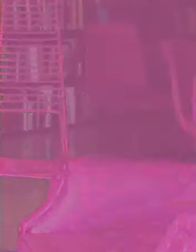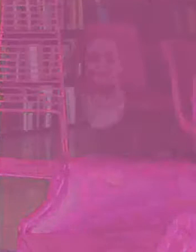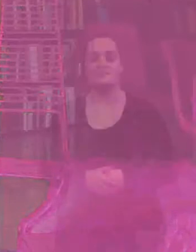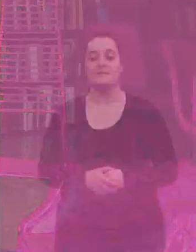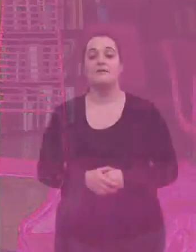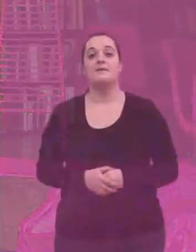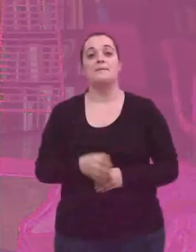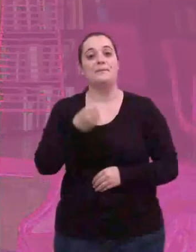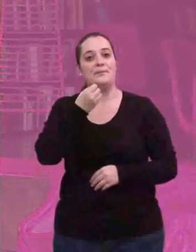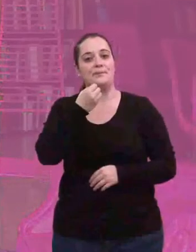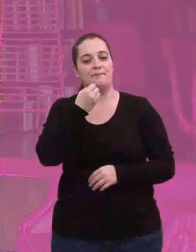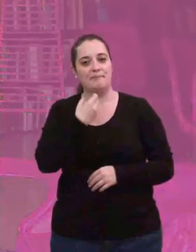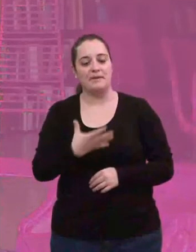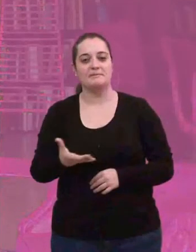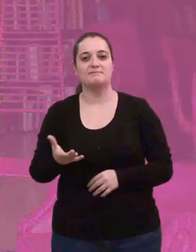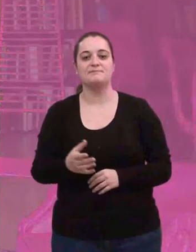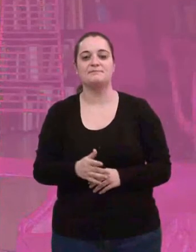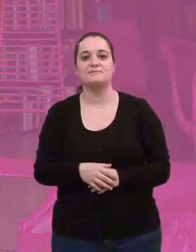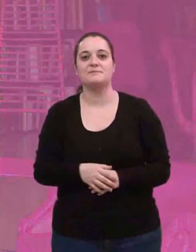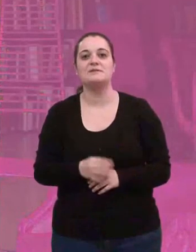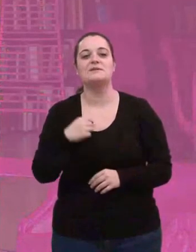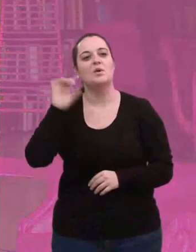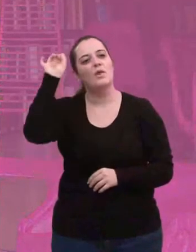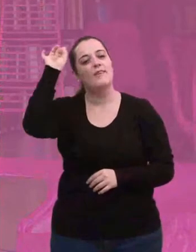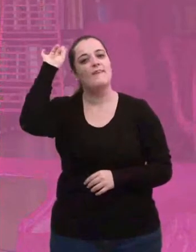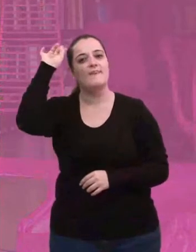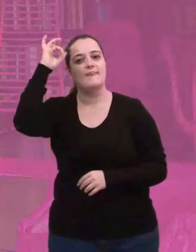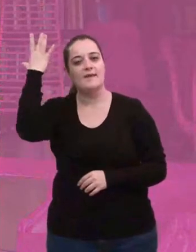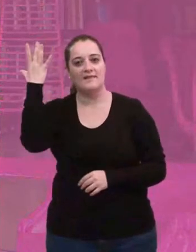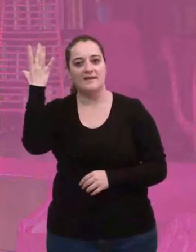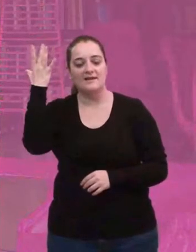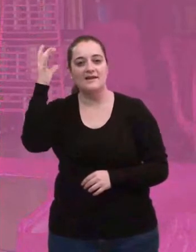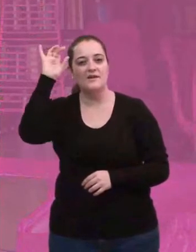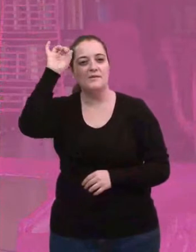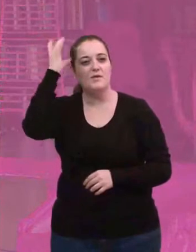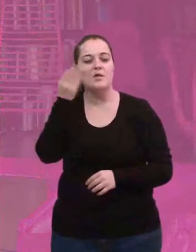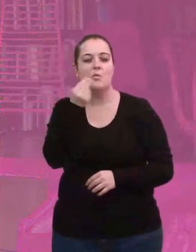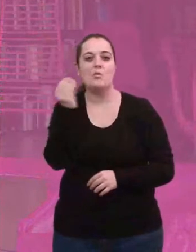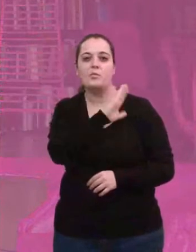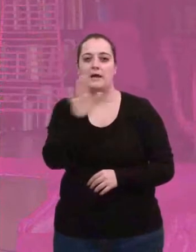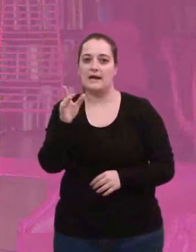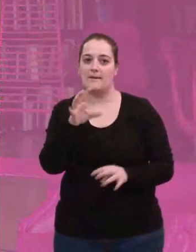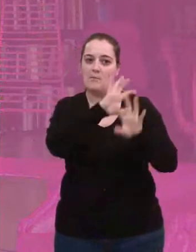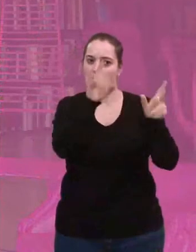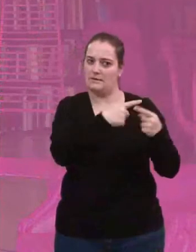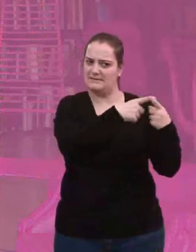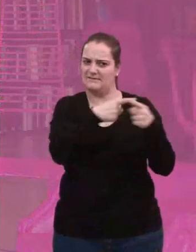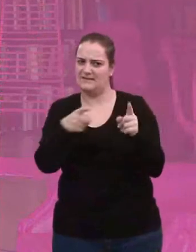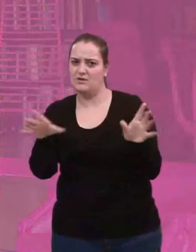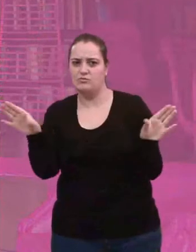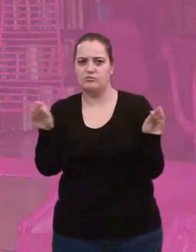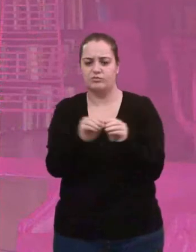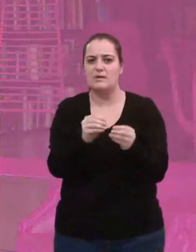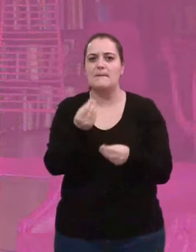Pues bueno, cuando tuve la idea de que lo ideal sería coger diferentes tipos de muebles y